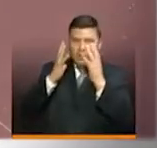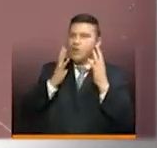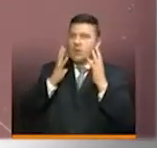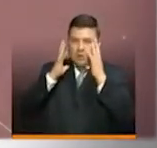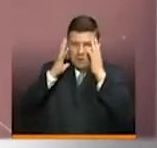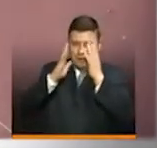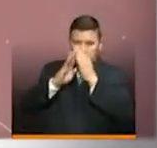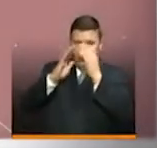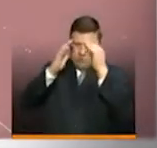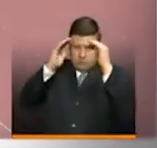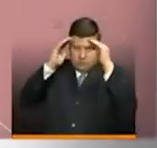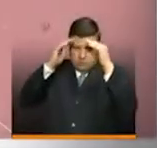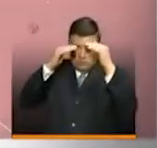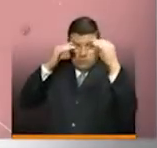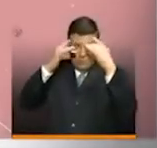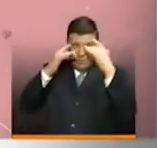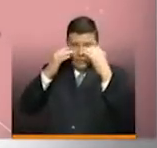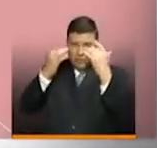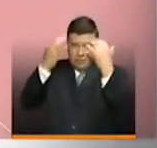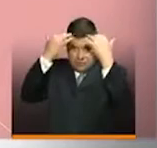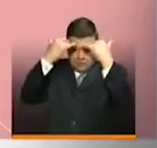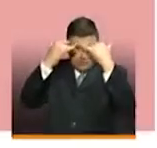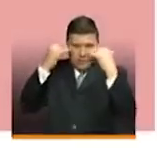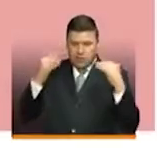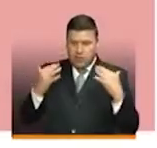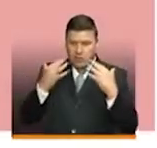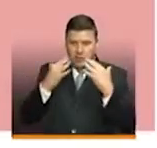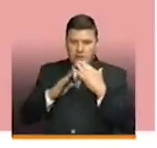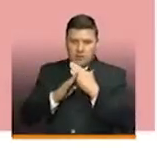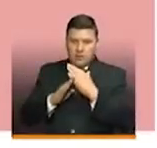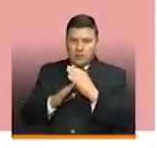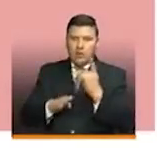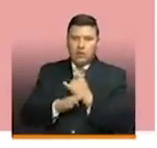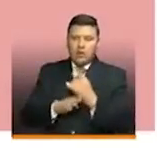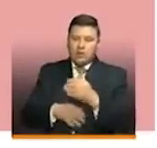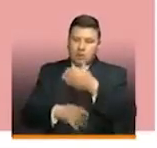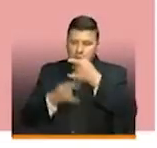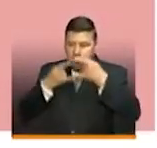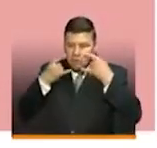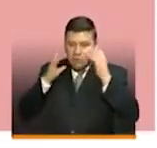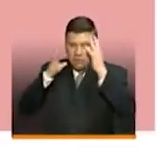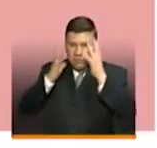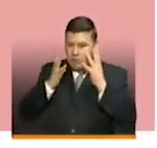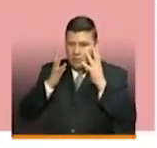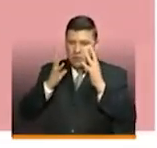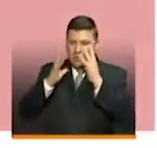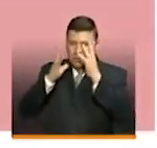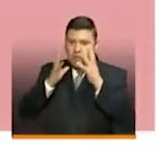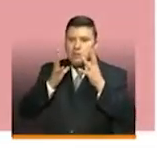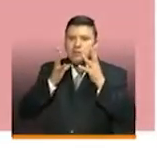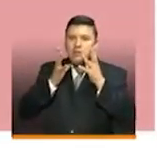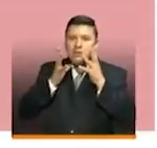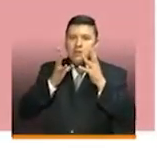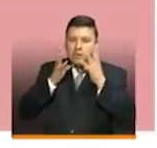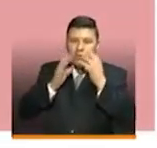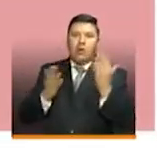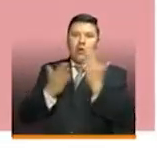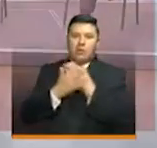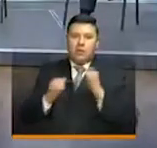reduciendo así las posibilidades de contagio del virus. También busca una alternativa al uso de tapabocas, reemplazándolo por un sistema no permeable y reutilizable.